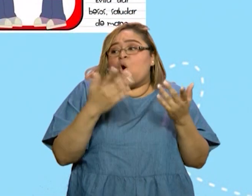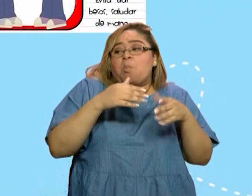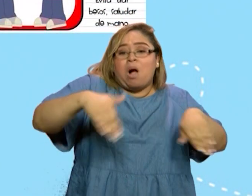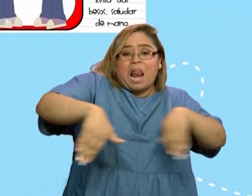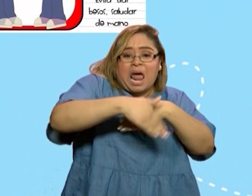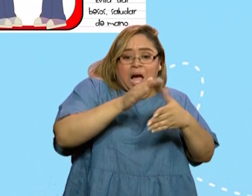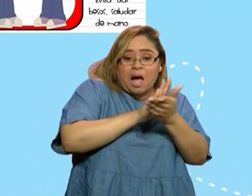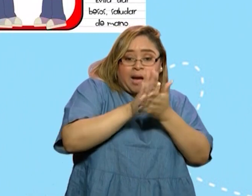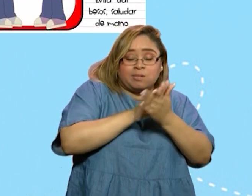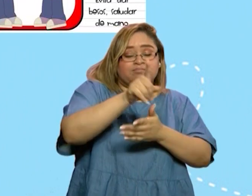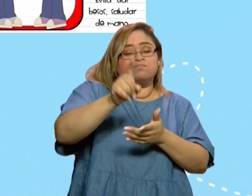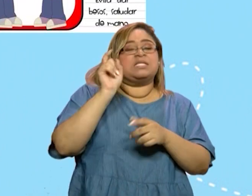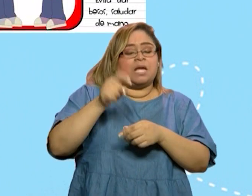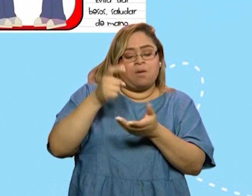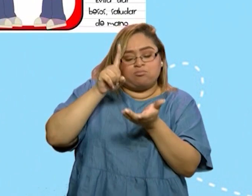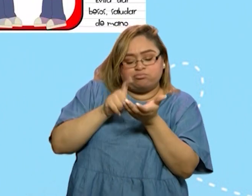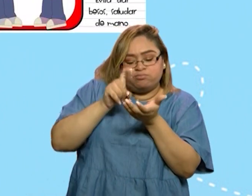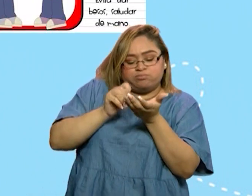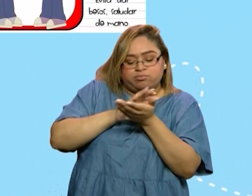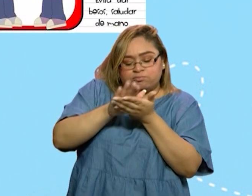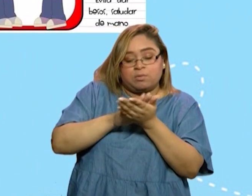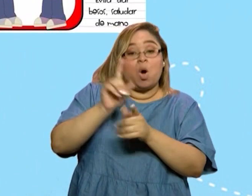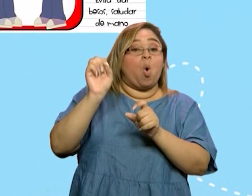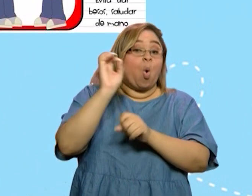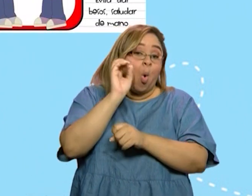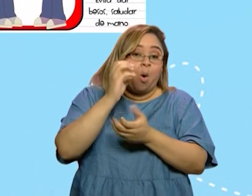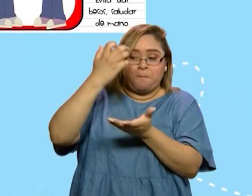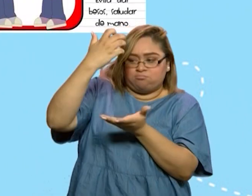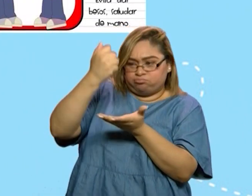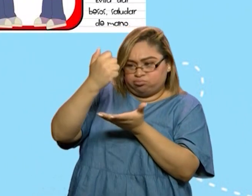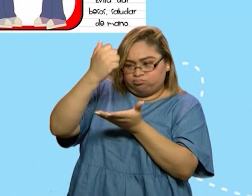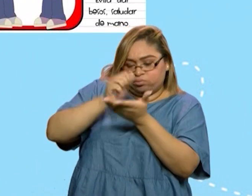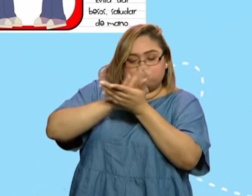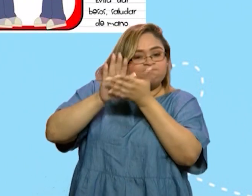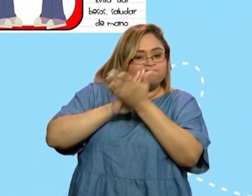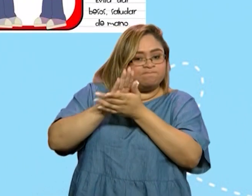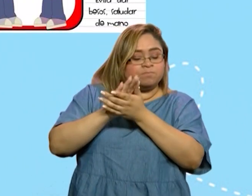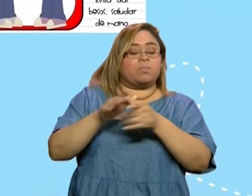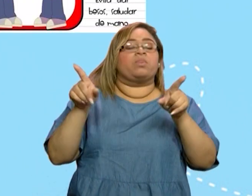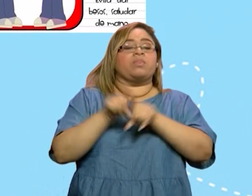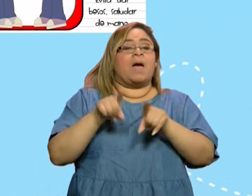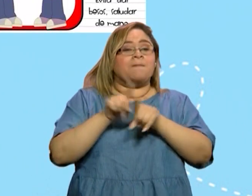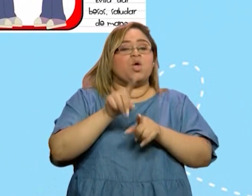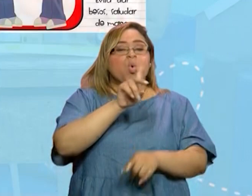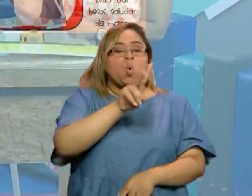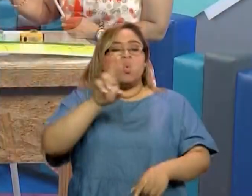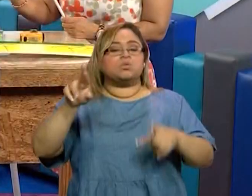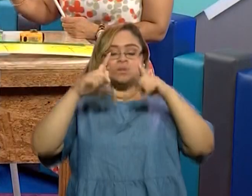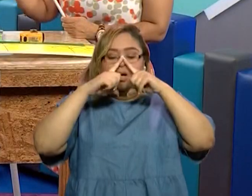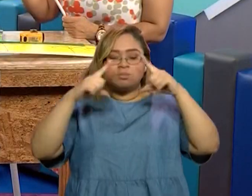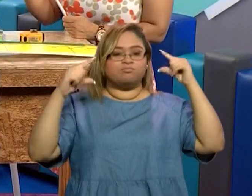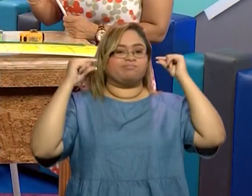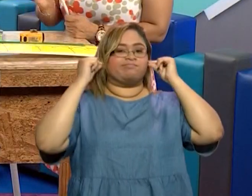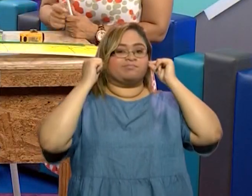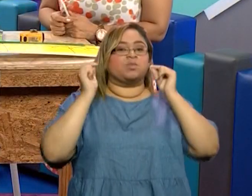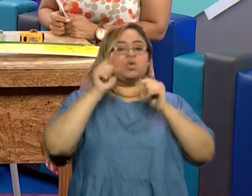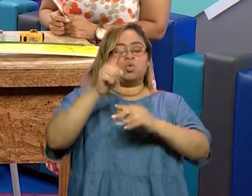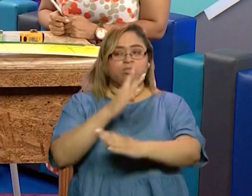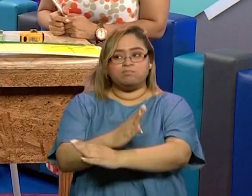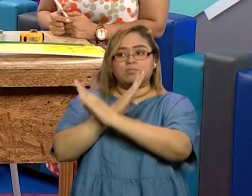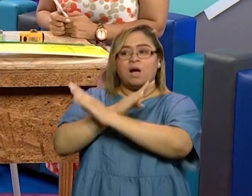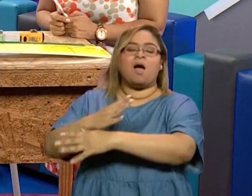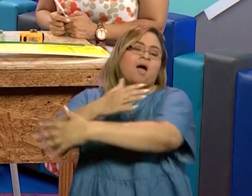alcohol y si vas a salir de la casa por favor usa mascarilla evita los